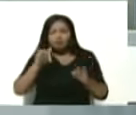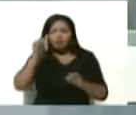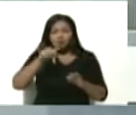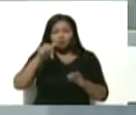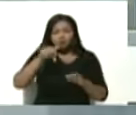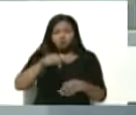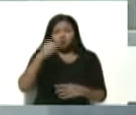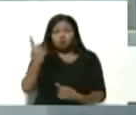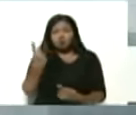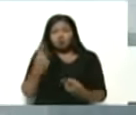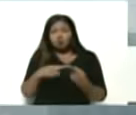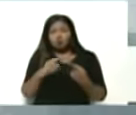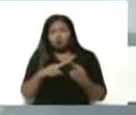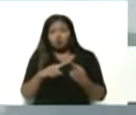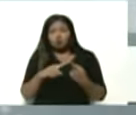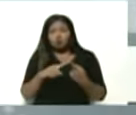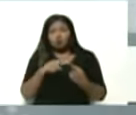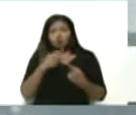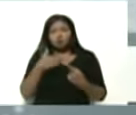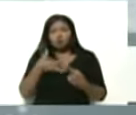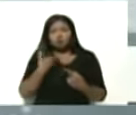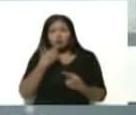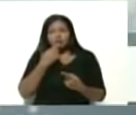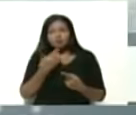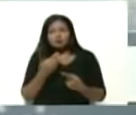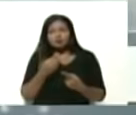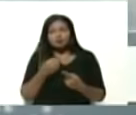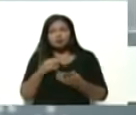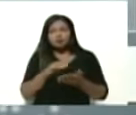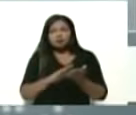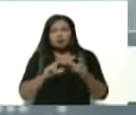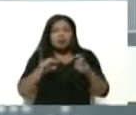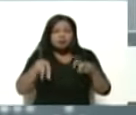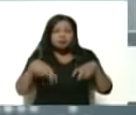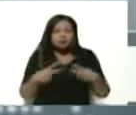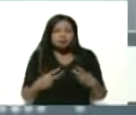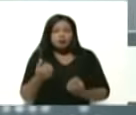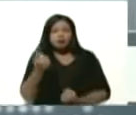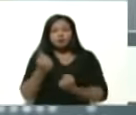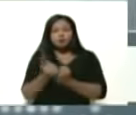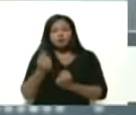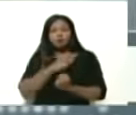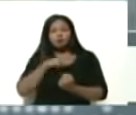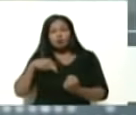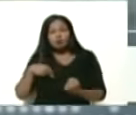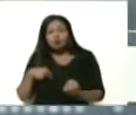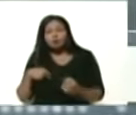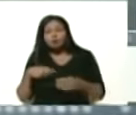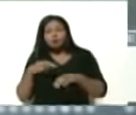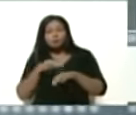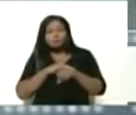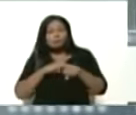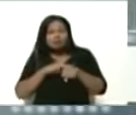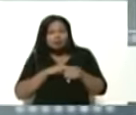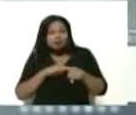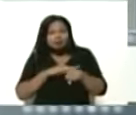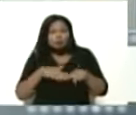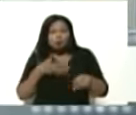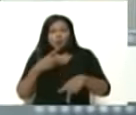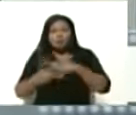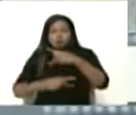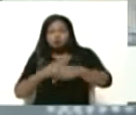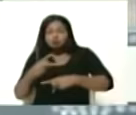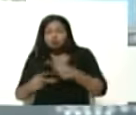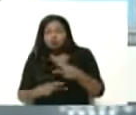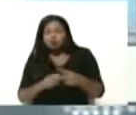está en fase de rehabilitación gracias al apoyo de nuestro ministro para que próximamente lo tengamos produciendo y